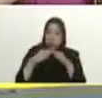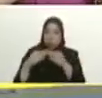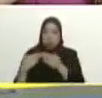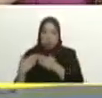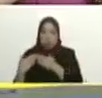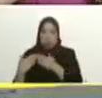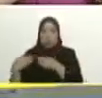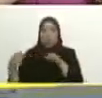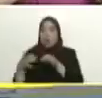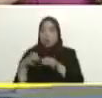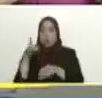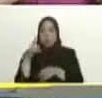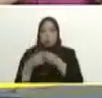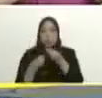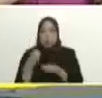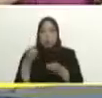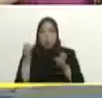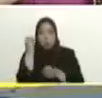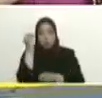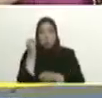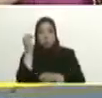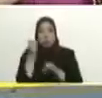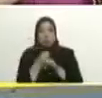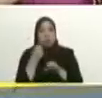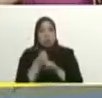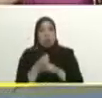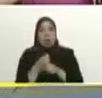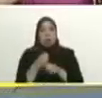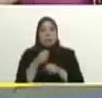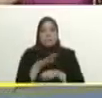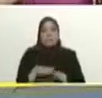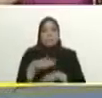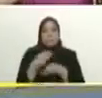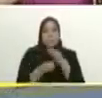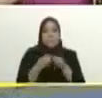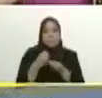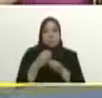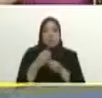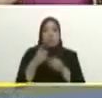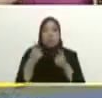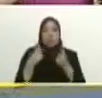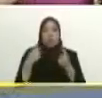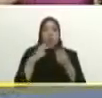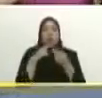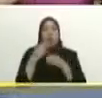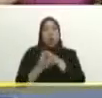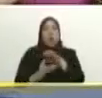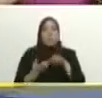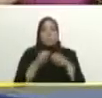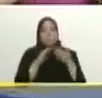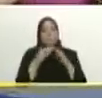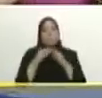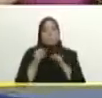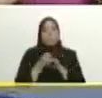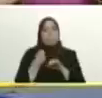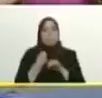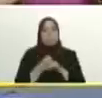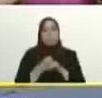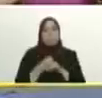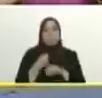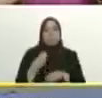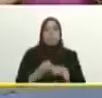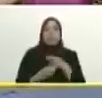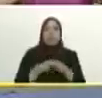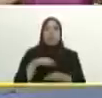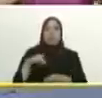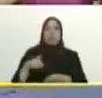la brigada de riesgo realizamos lo que es el mapa para de riesgo de la comunidad un croquis que hicimos a mano alzada nosotros mismos